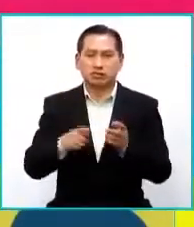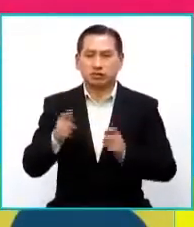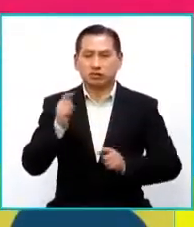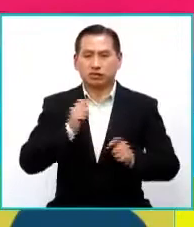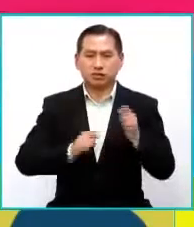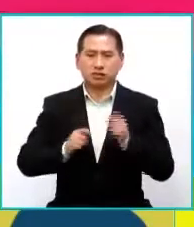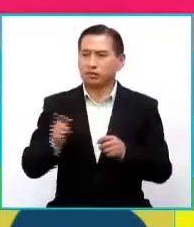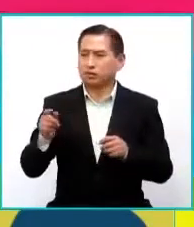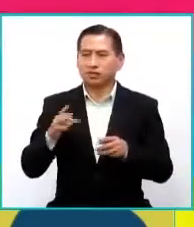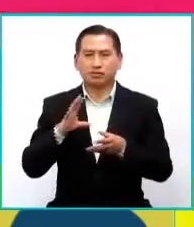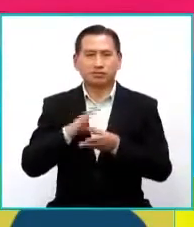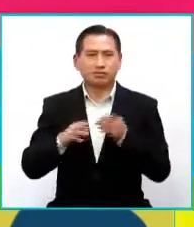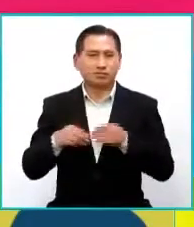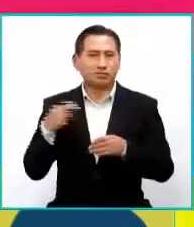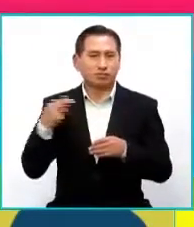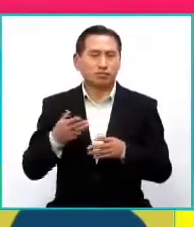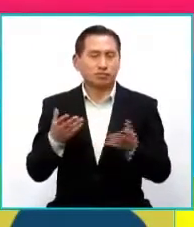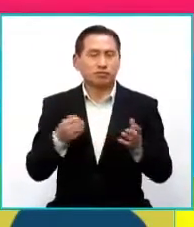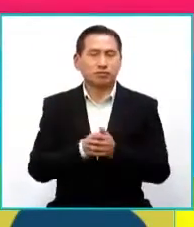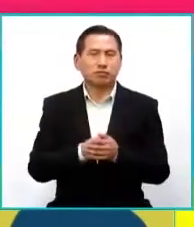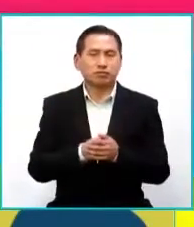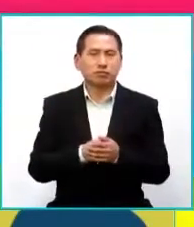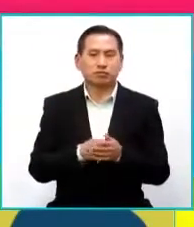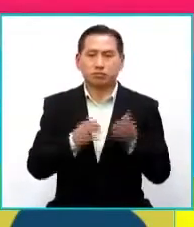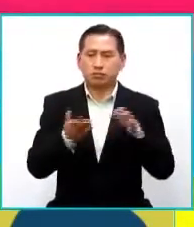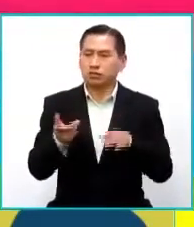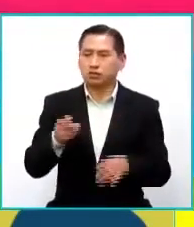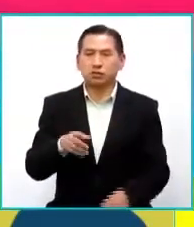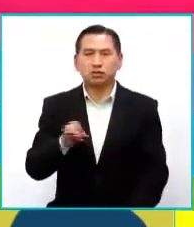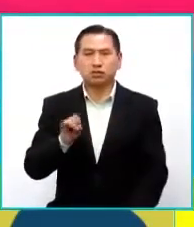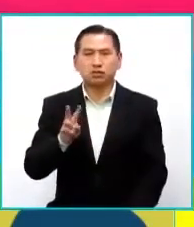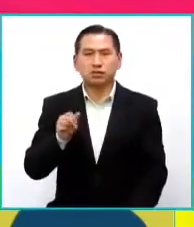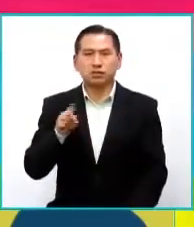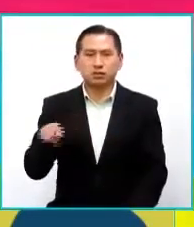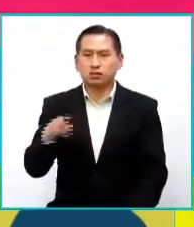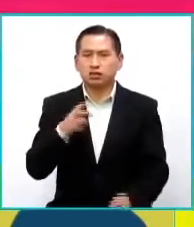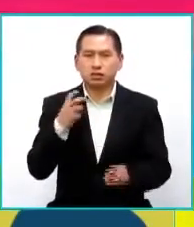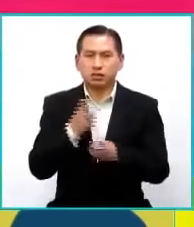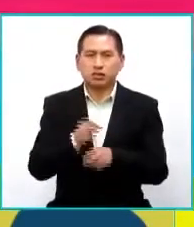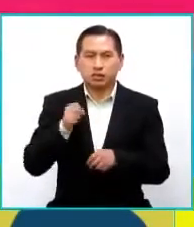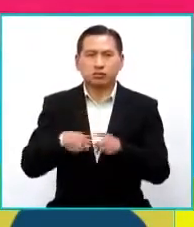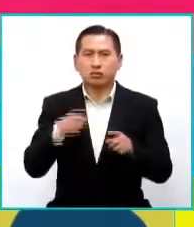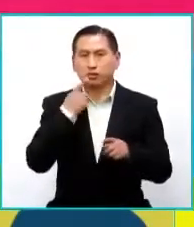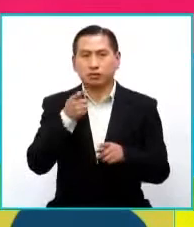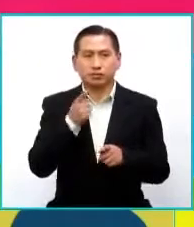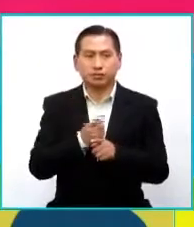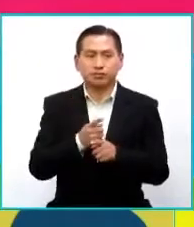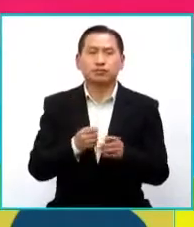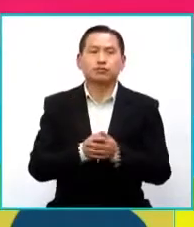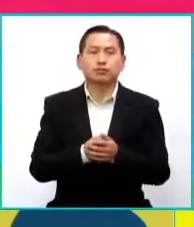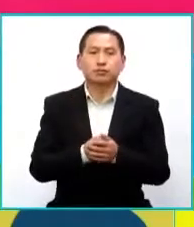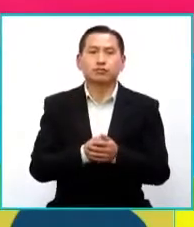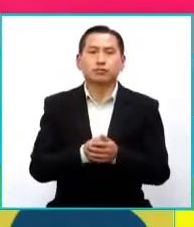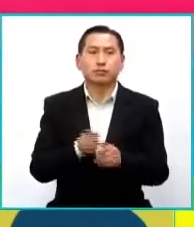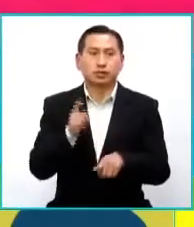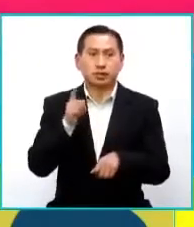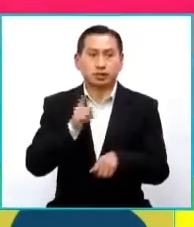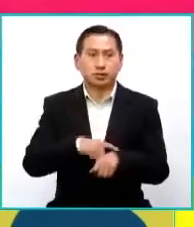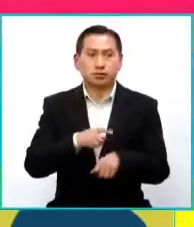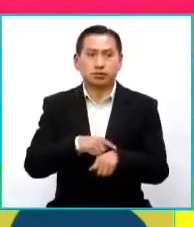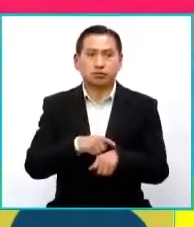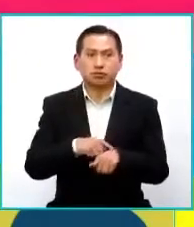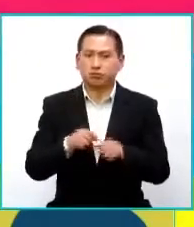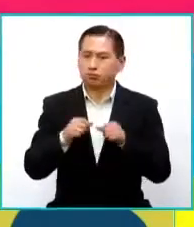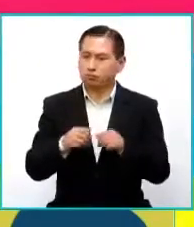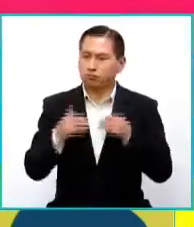Trono y con la partida del IBAN, ha sido bien duro, ¿no? Pero sí, como tú dices, el tiempo tiene